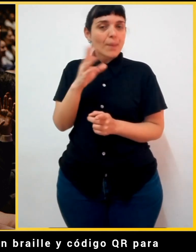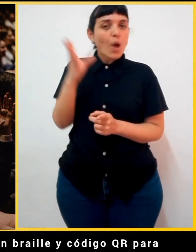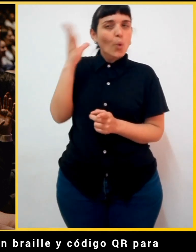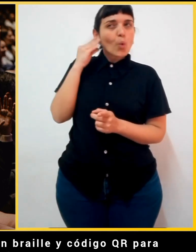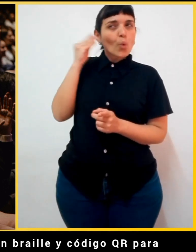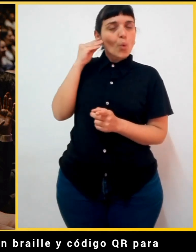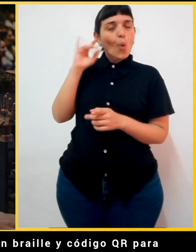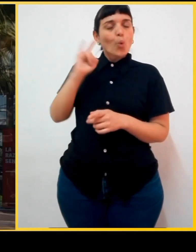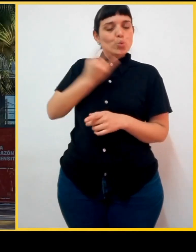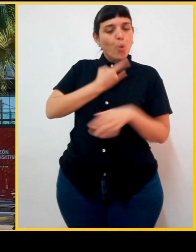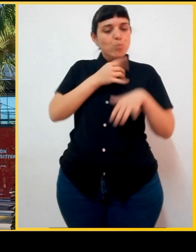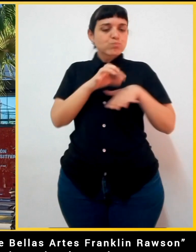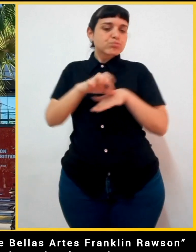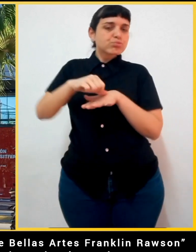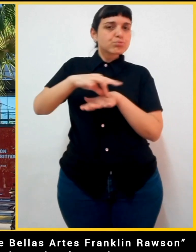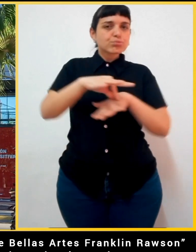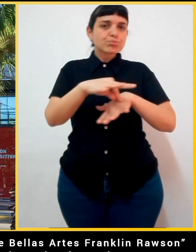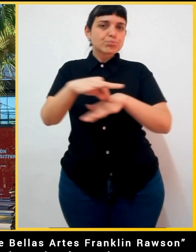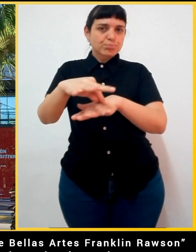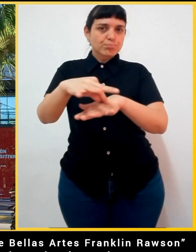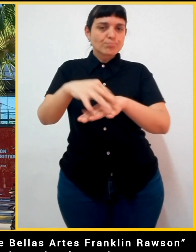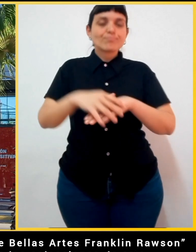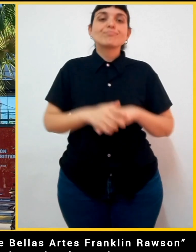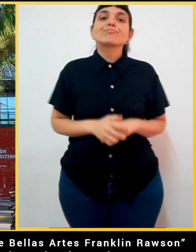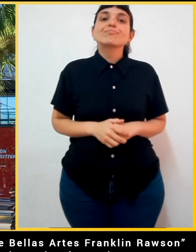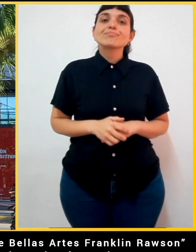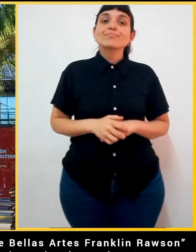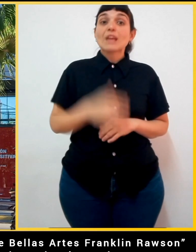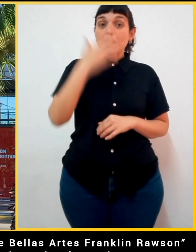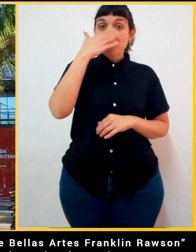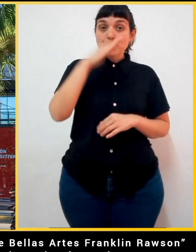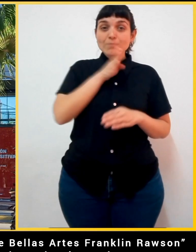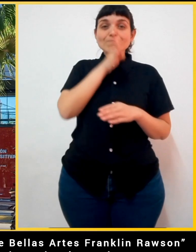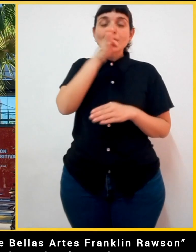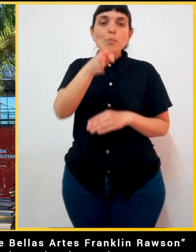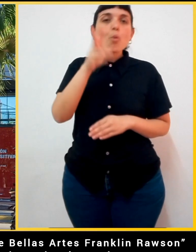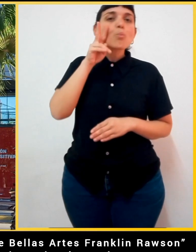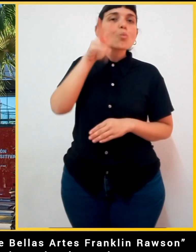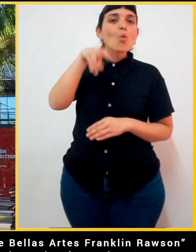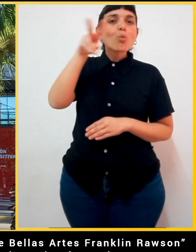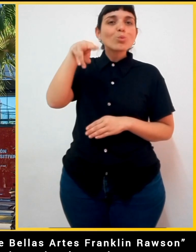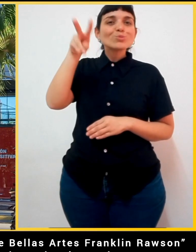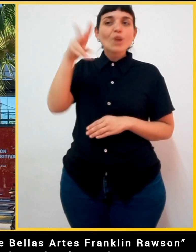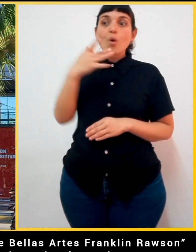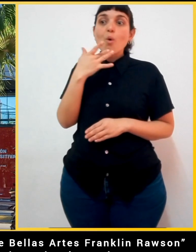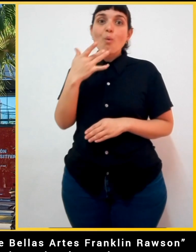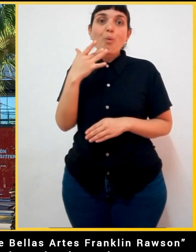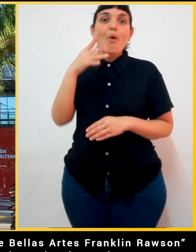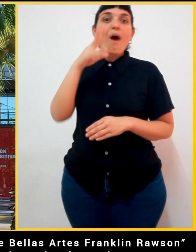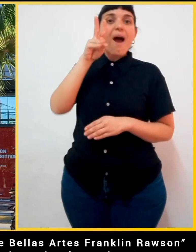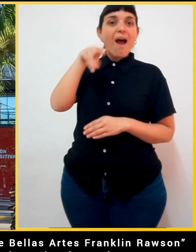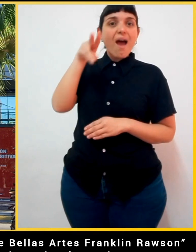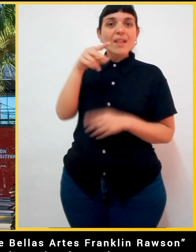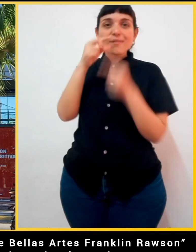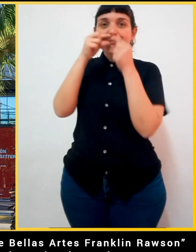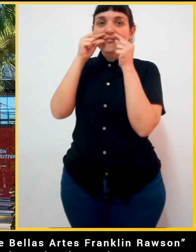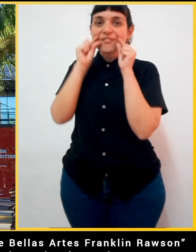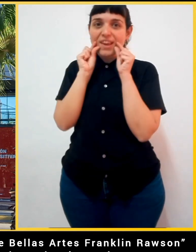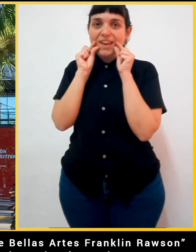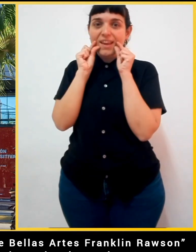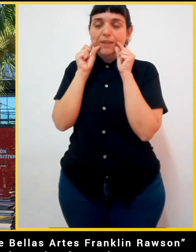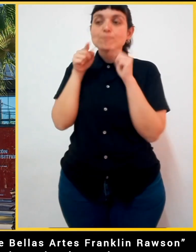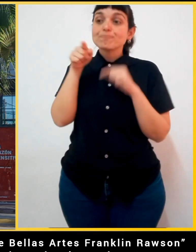audioguía. Más tarde, nos dirigimos al Museo Provincial de Bellas Artes Franklin